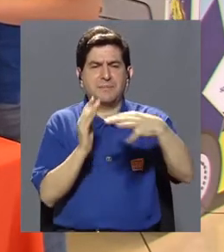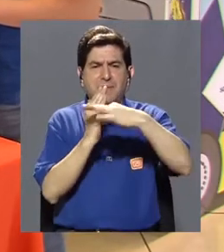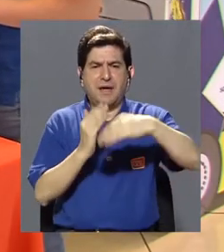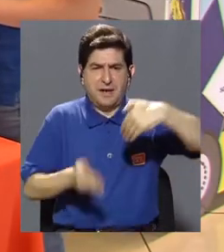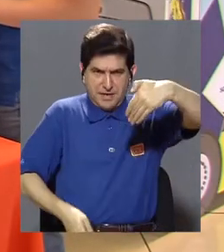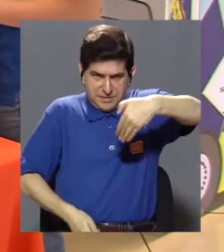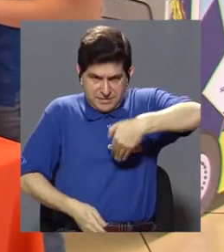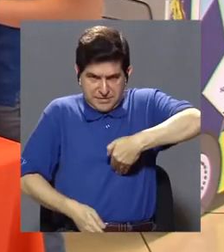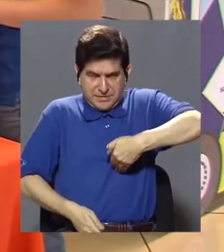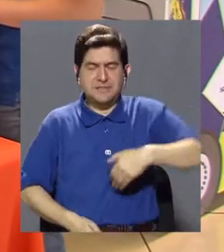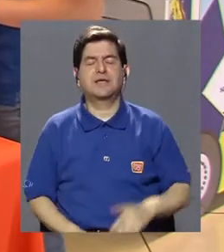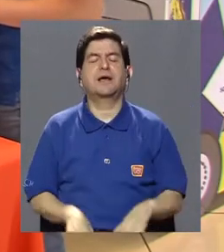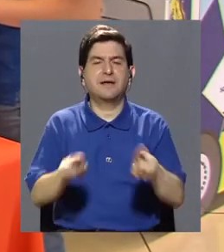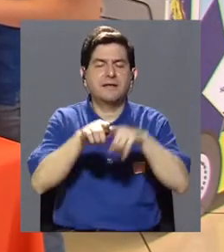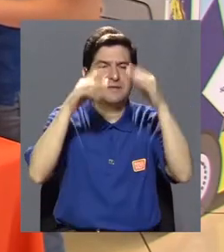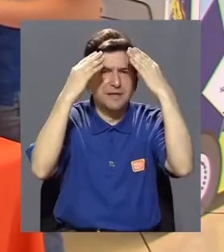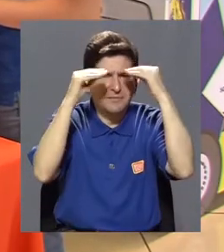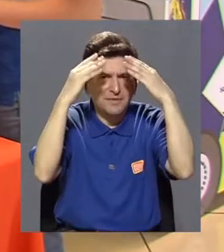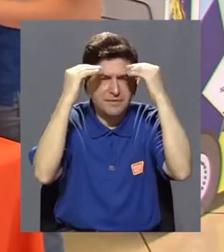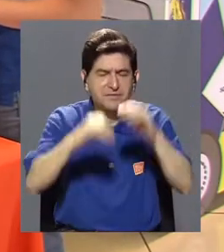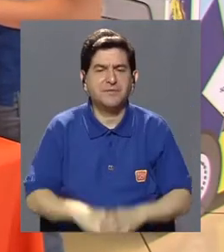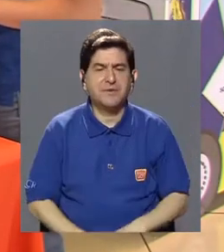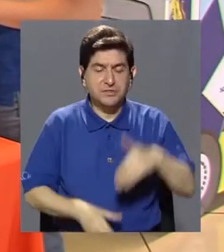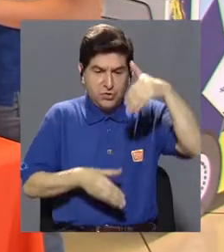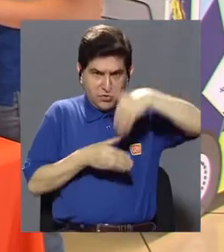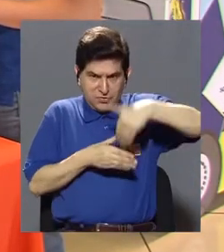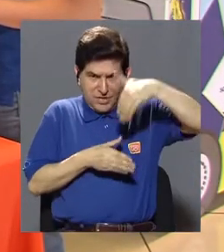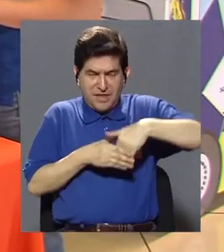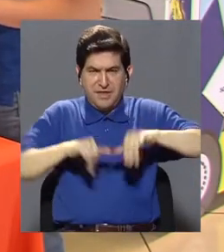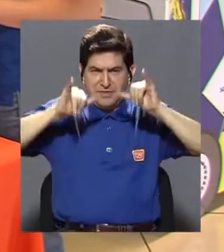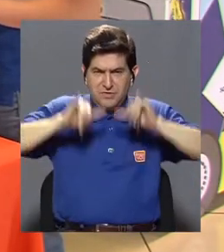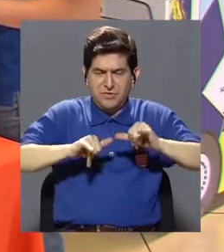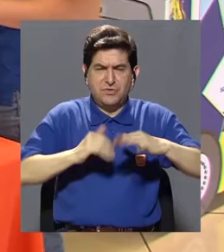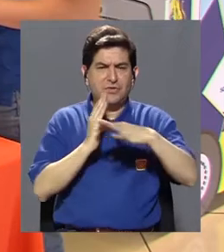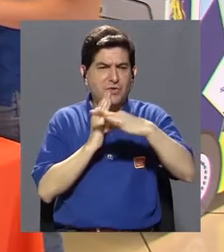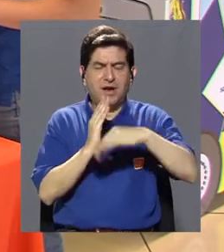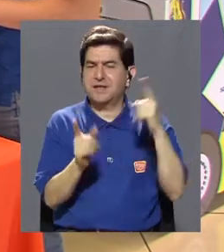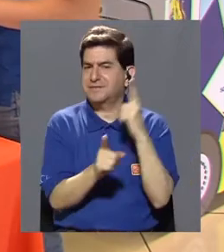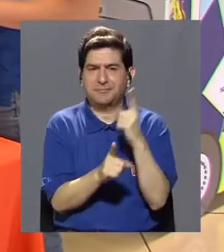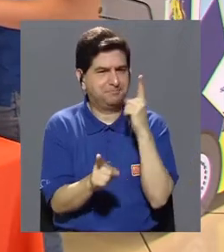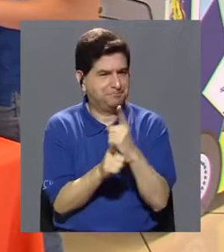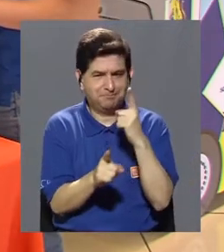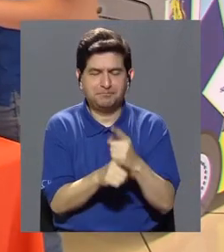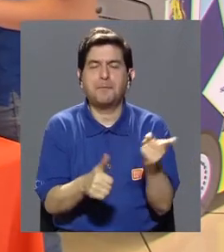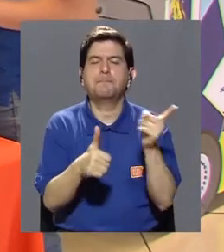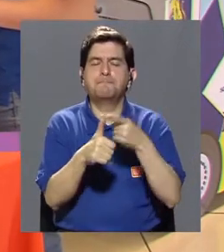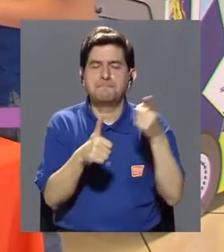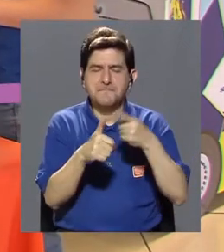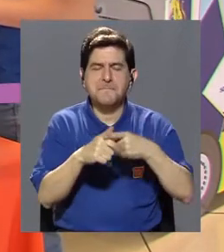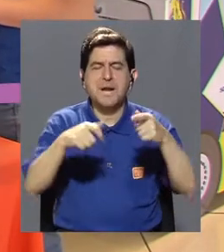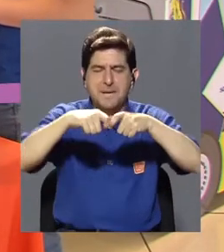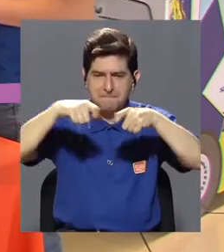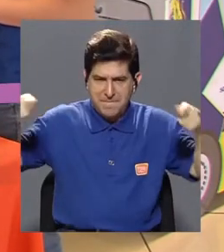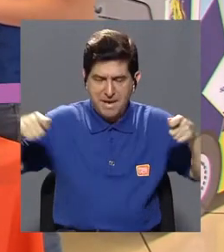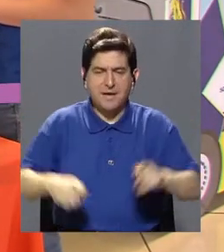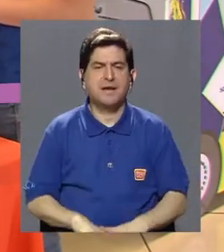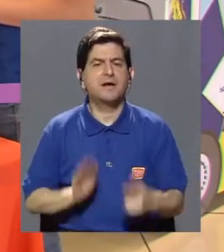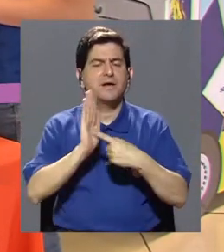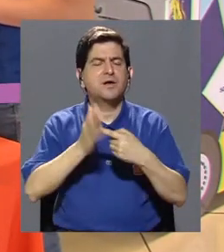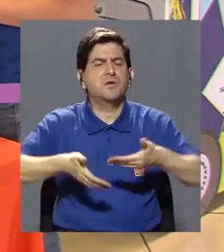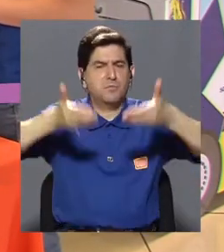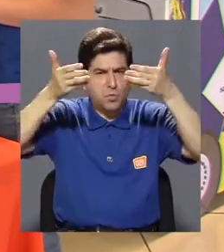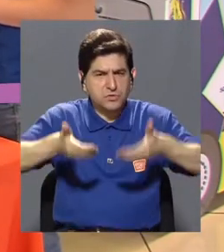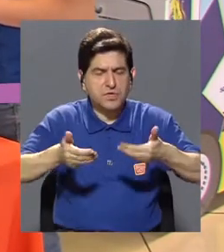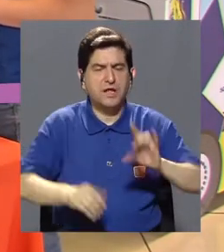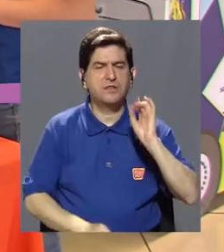Y con eso vamos a dar una referencia si dentro de órganos se está acumulando grasa que no debe, ¿verdad? Esa la primera medición y vamos indicando el peso